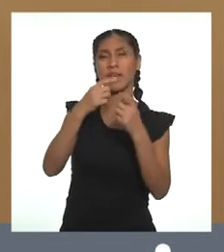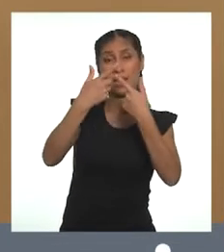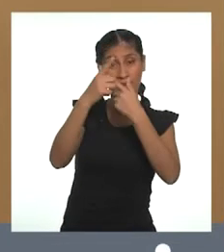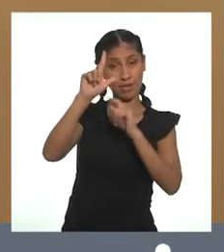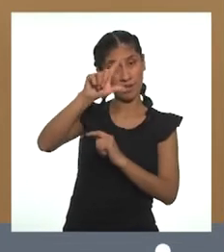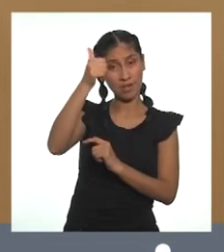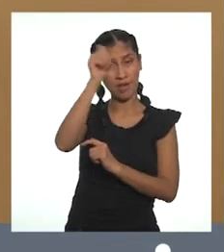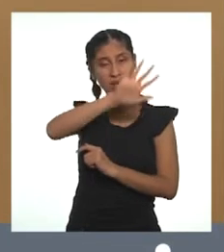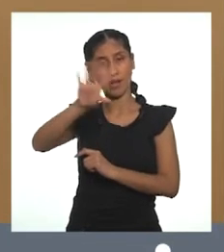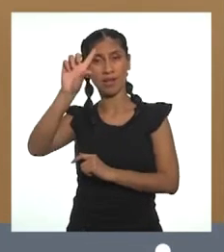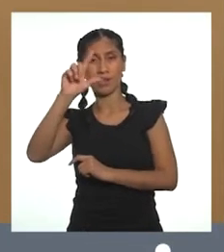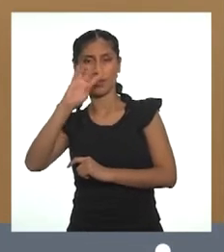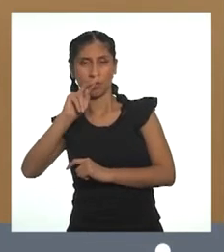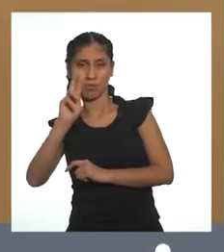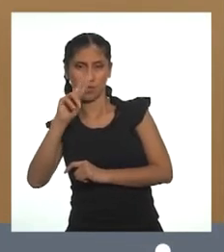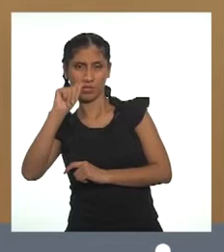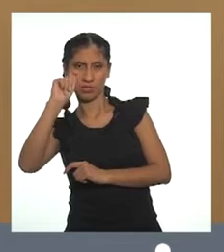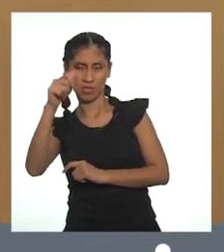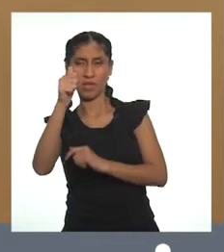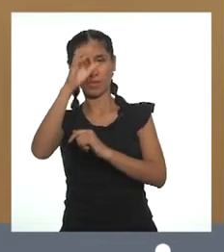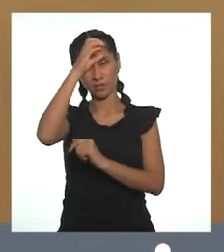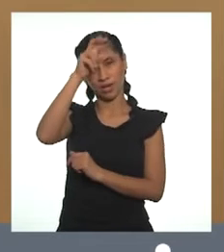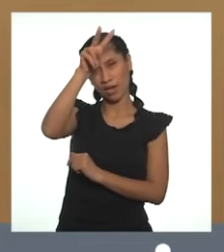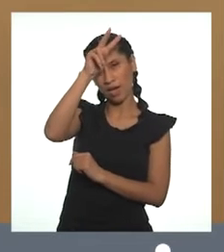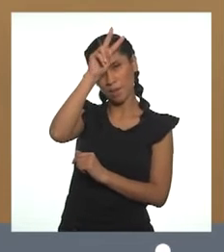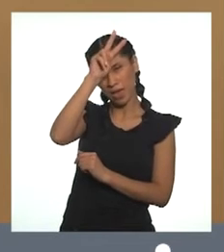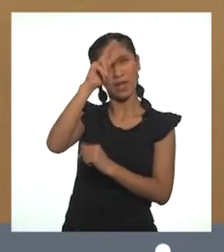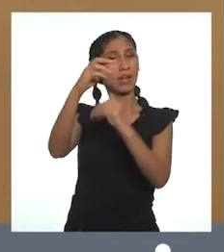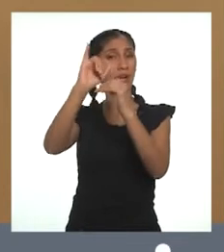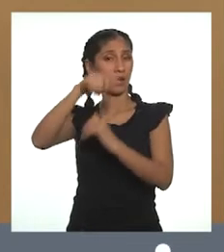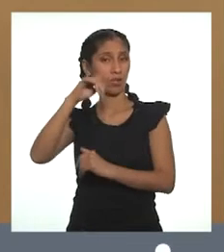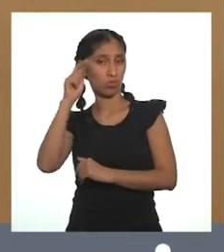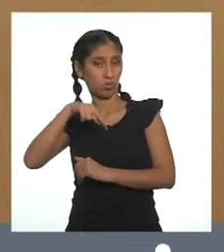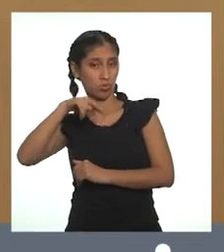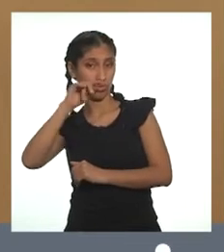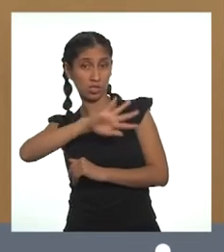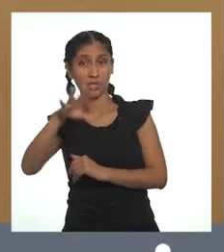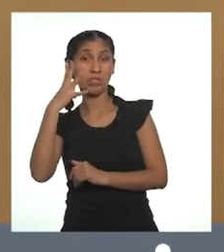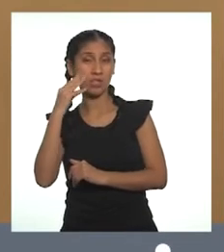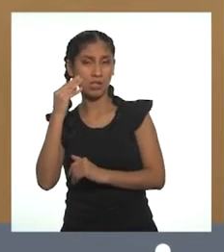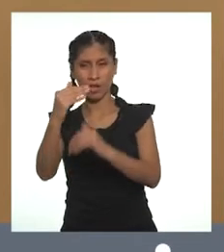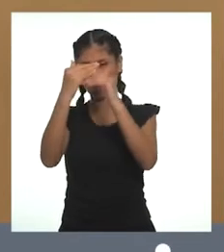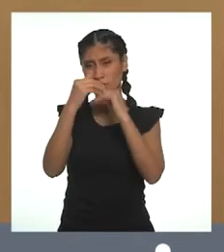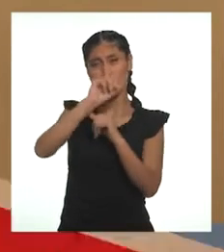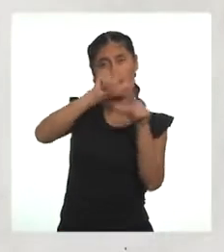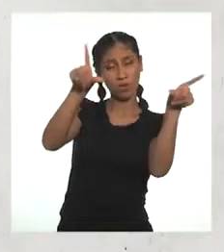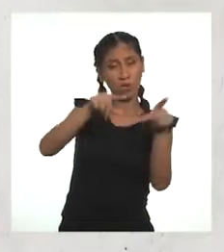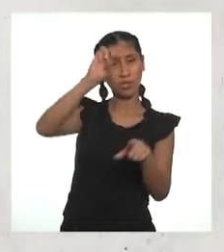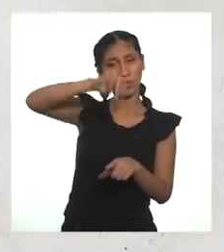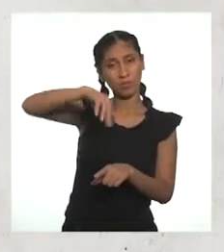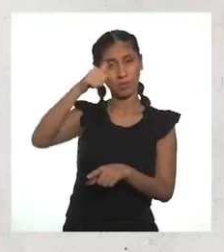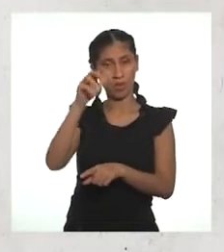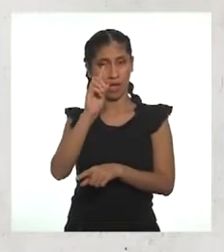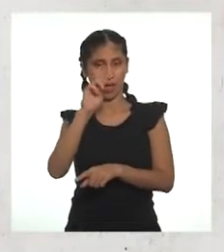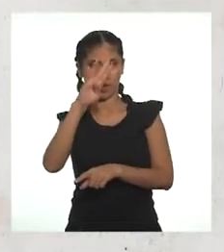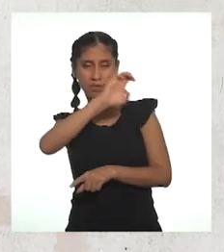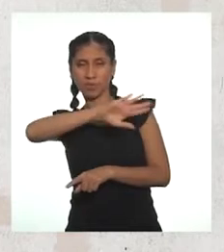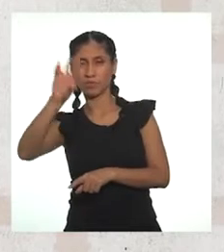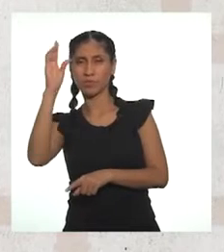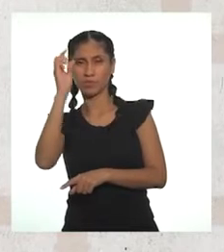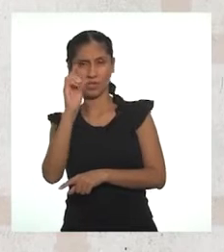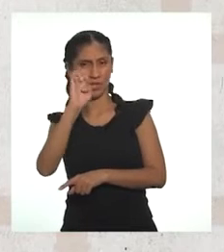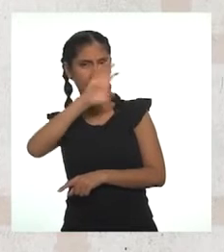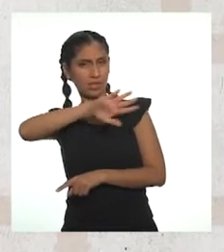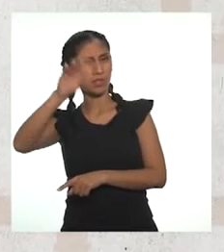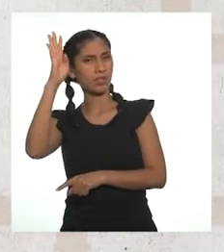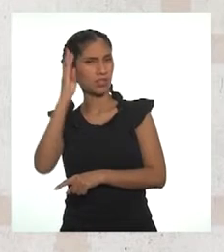Ica, Moquegua, Cajamarca, Junín, Cusco, Loreto, San Martín y Madre de Dios. Estos